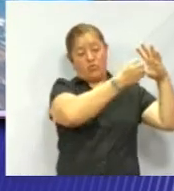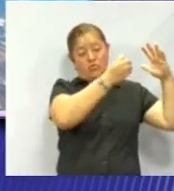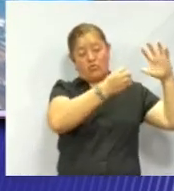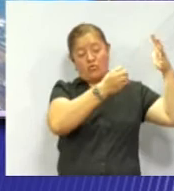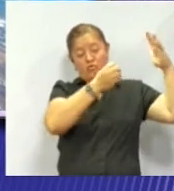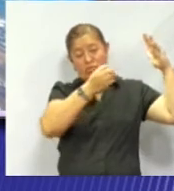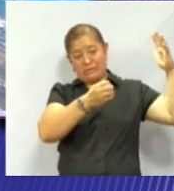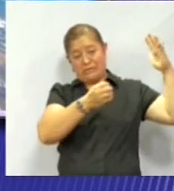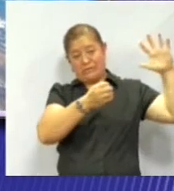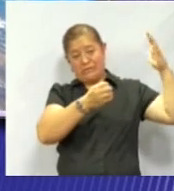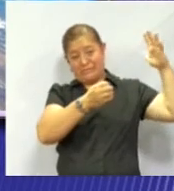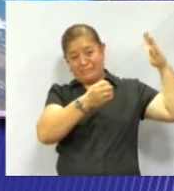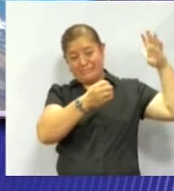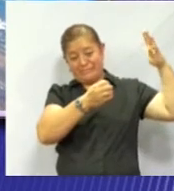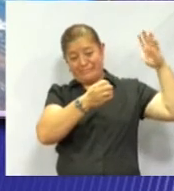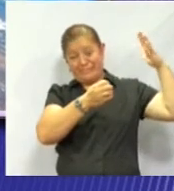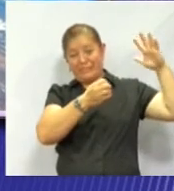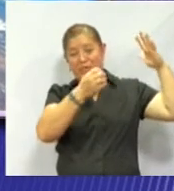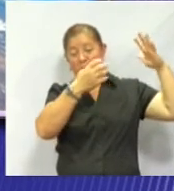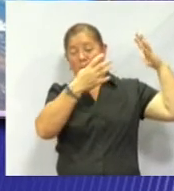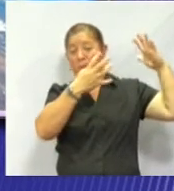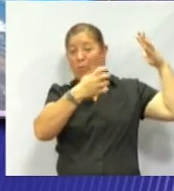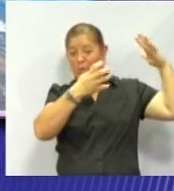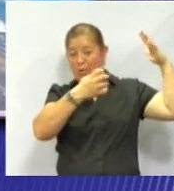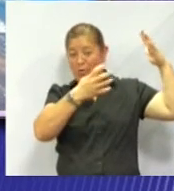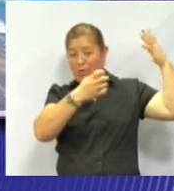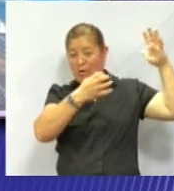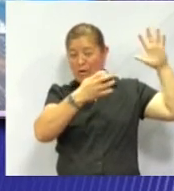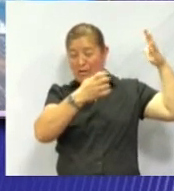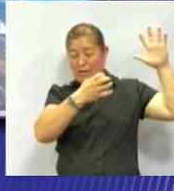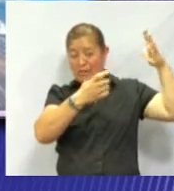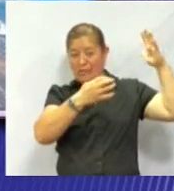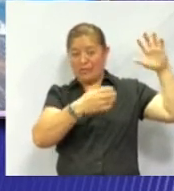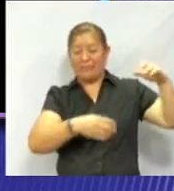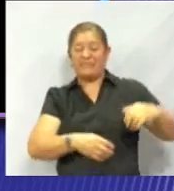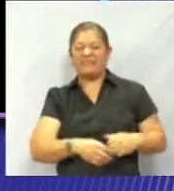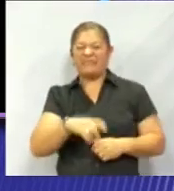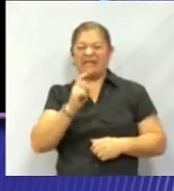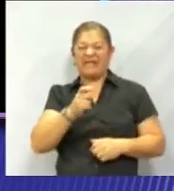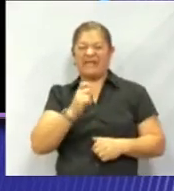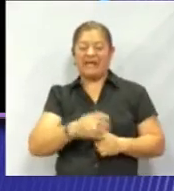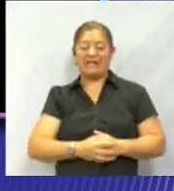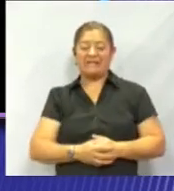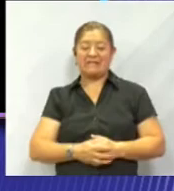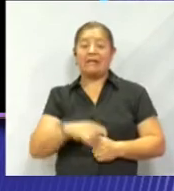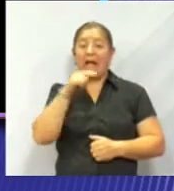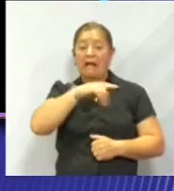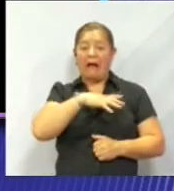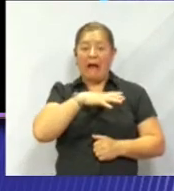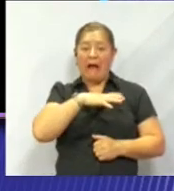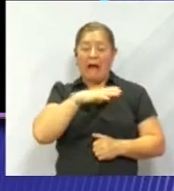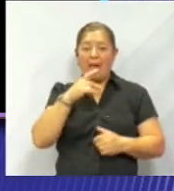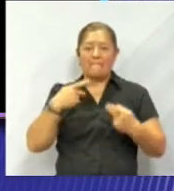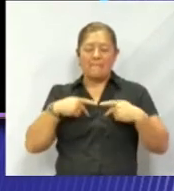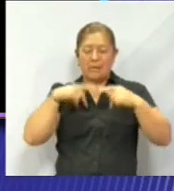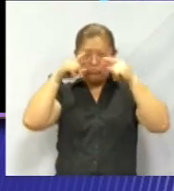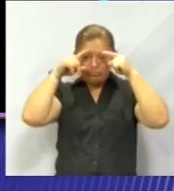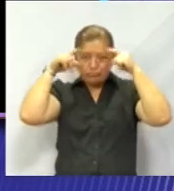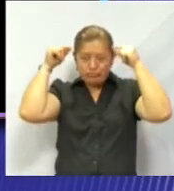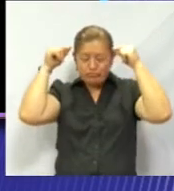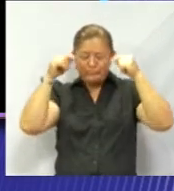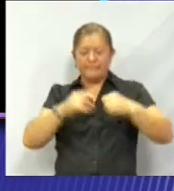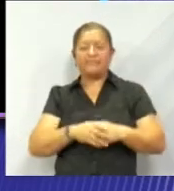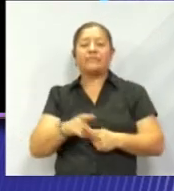literatura diciendo que de ahí vienen los extraterrestres. Y estamos hablando de Marte. Marte.